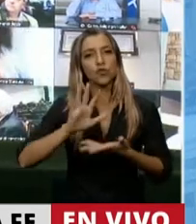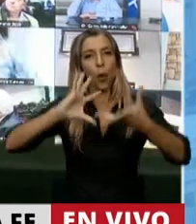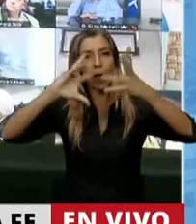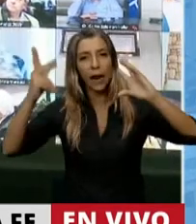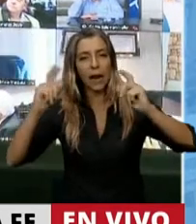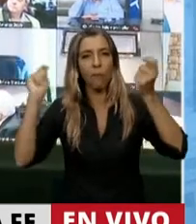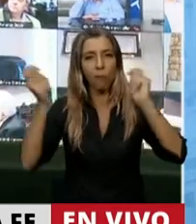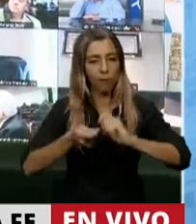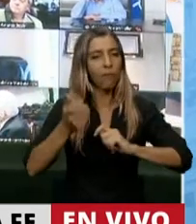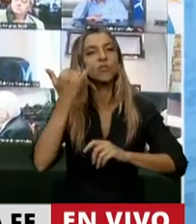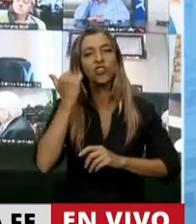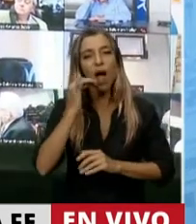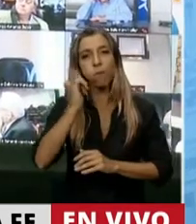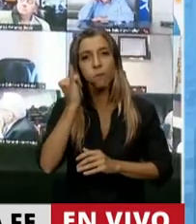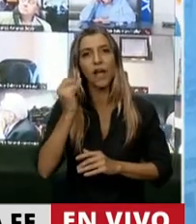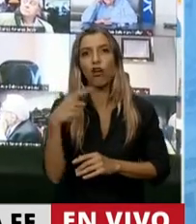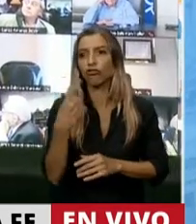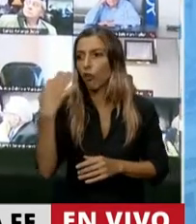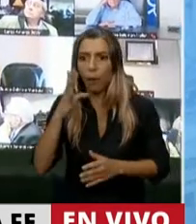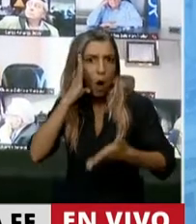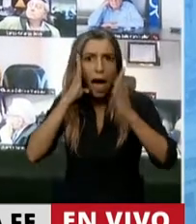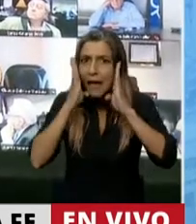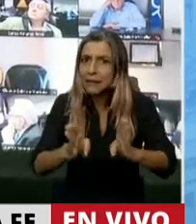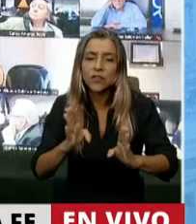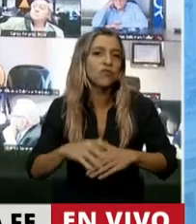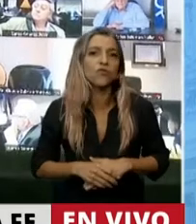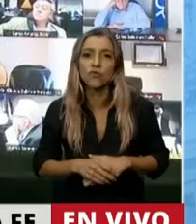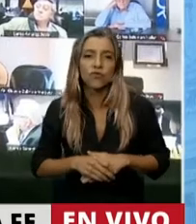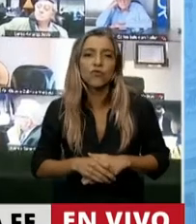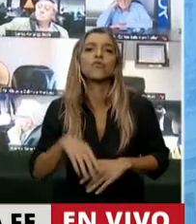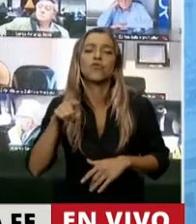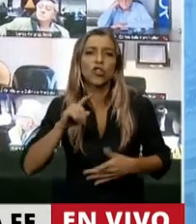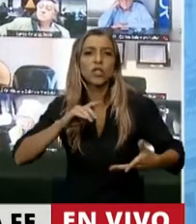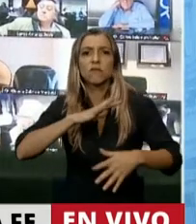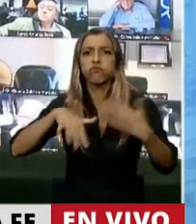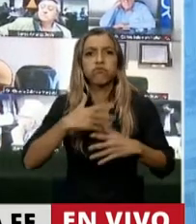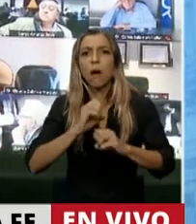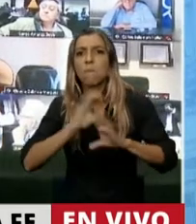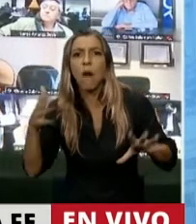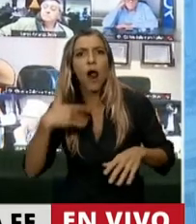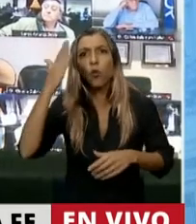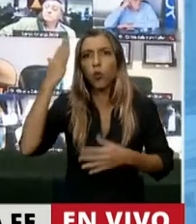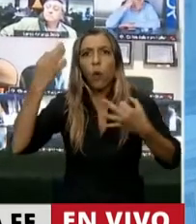climático y demás. Es una crisis antropológica que nos llevó a todo esto. Por eso es importante